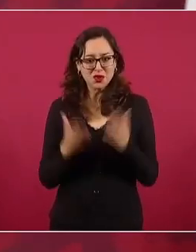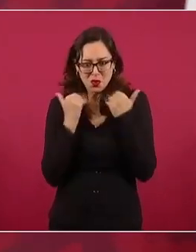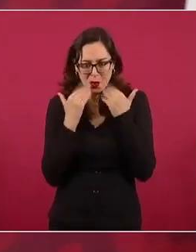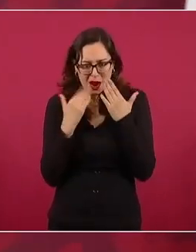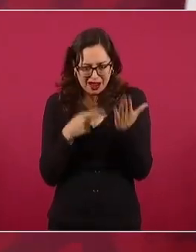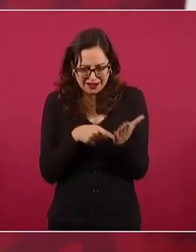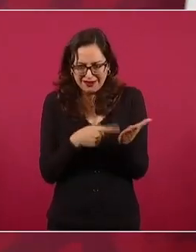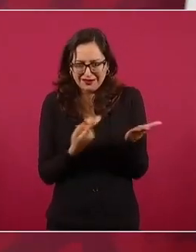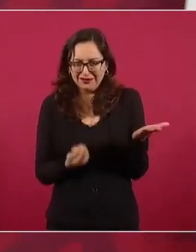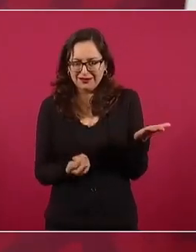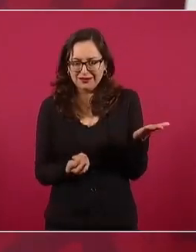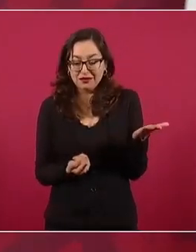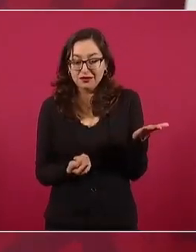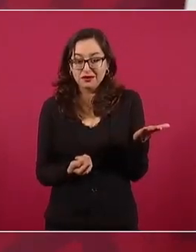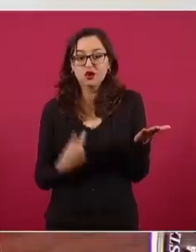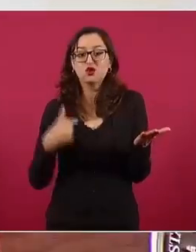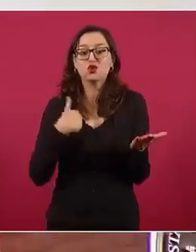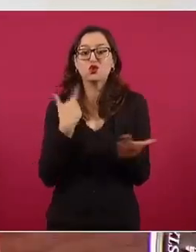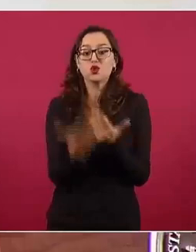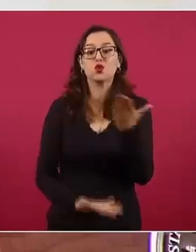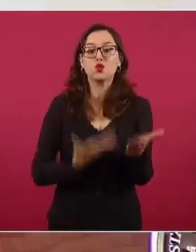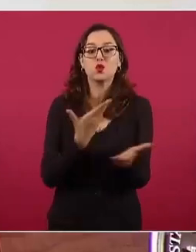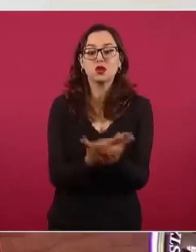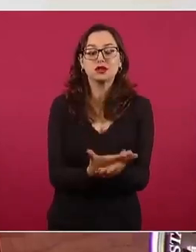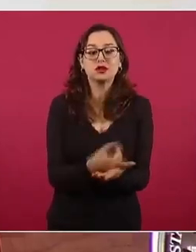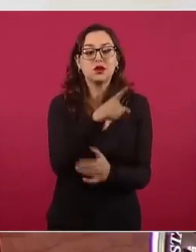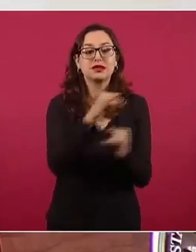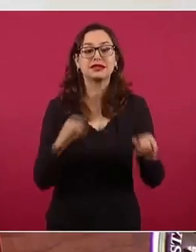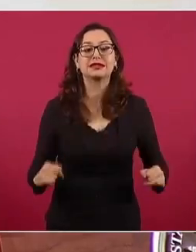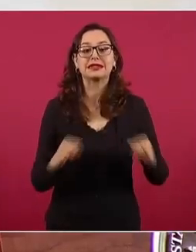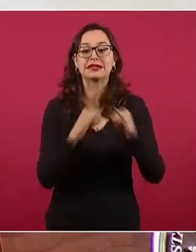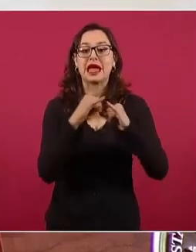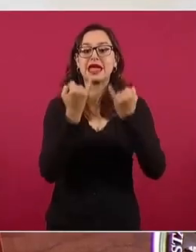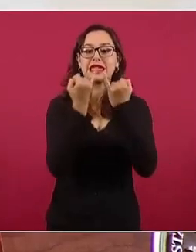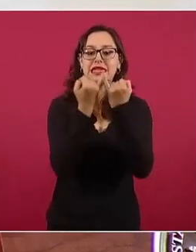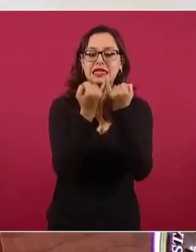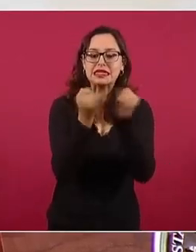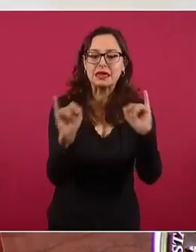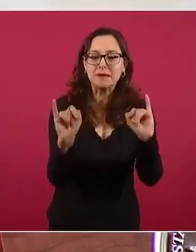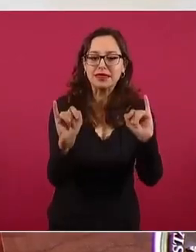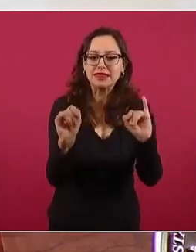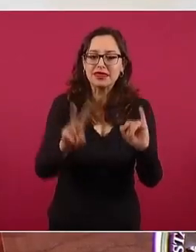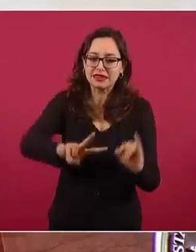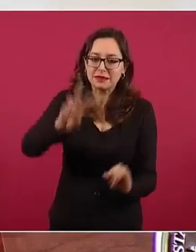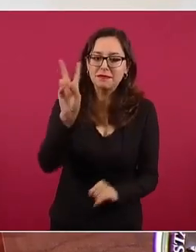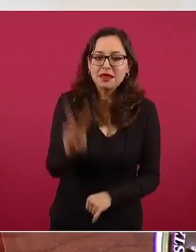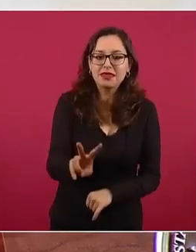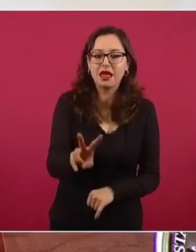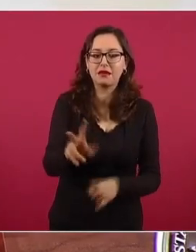autónomo, independiente, que represente al pueblo, no a la mafia del poder.